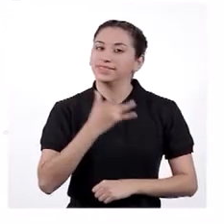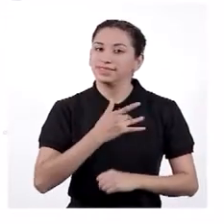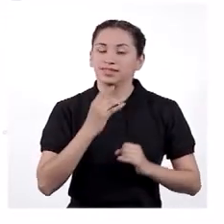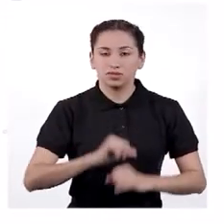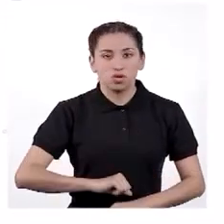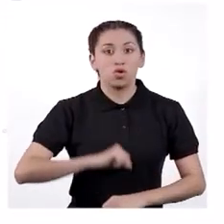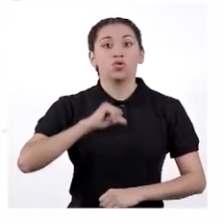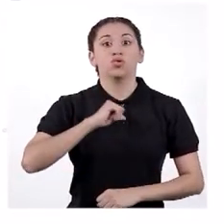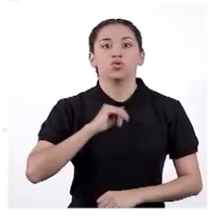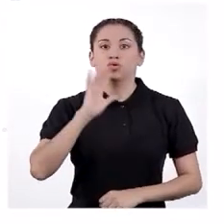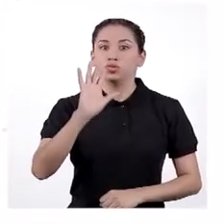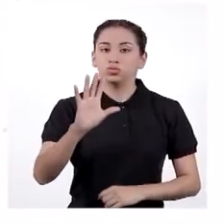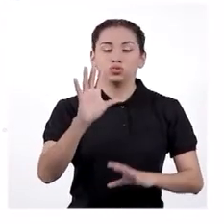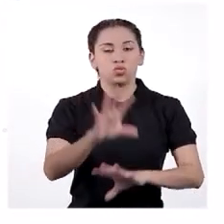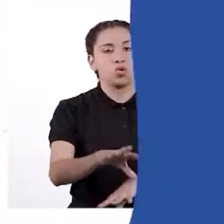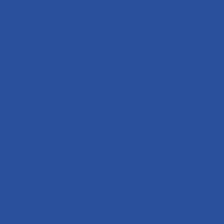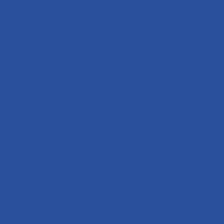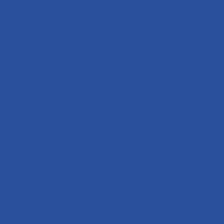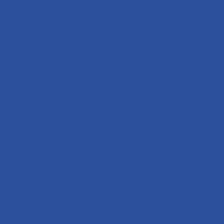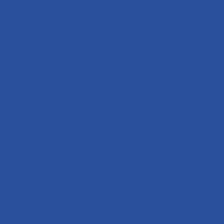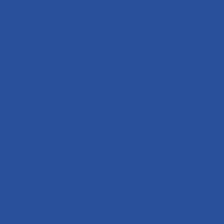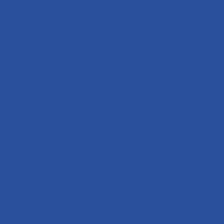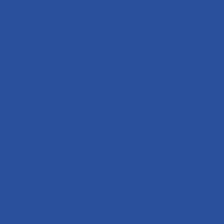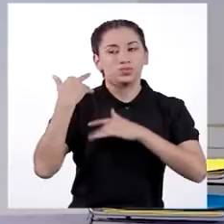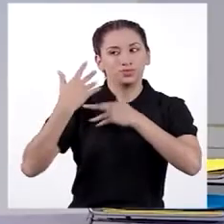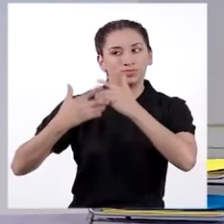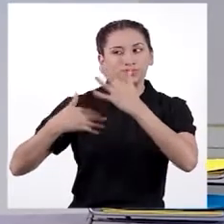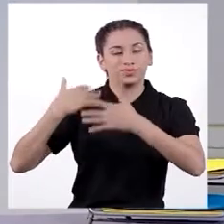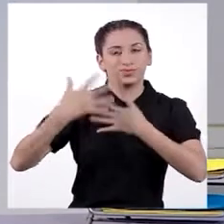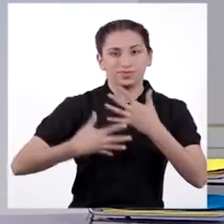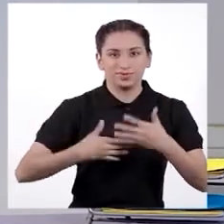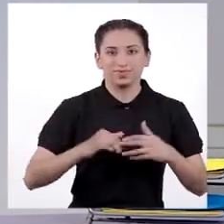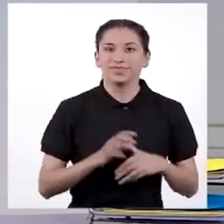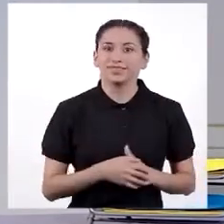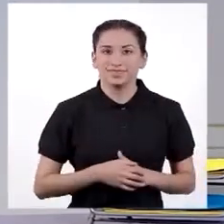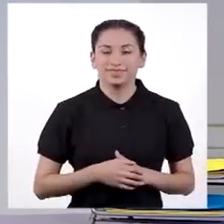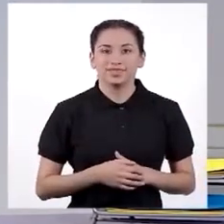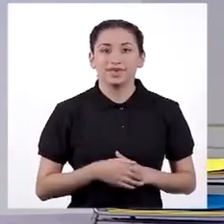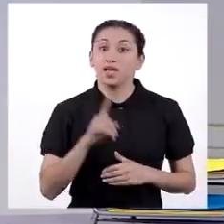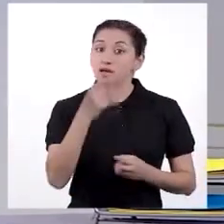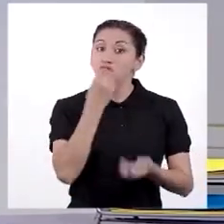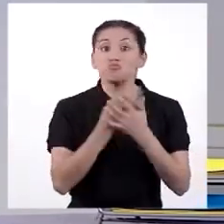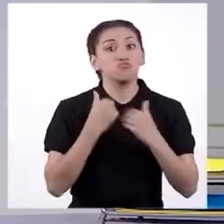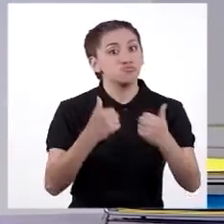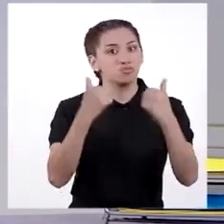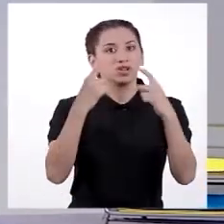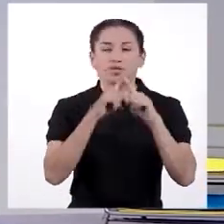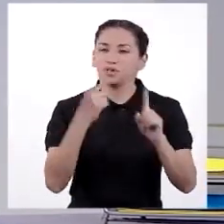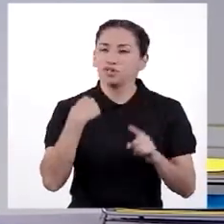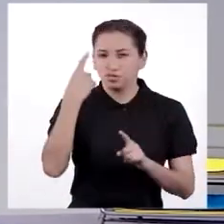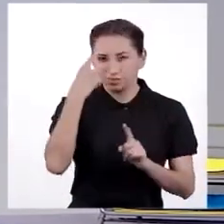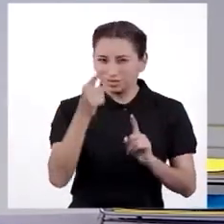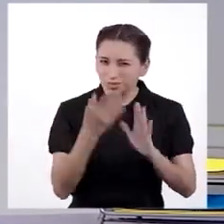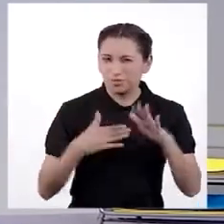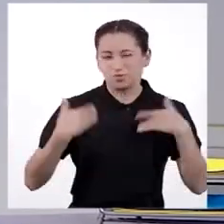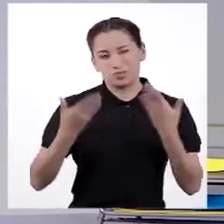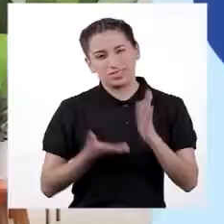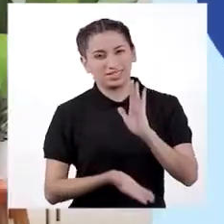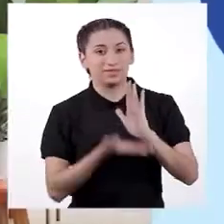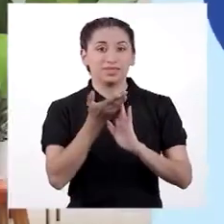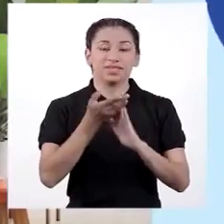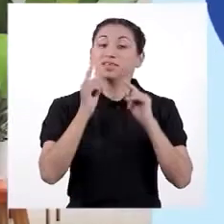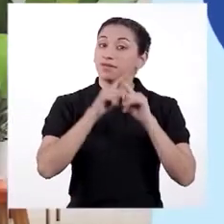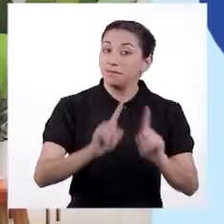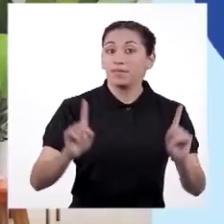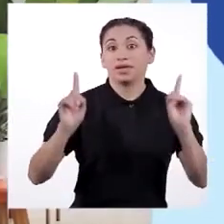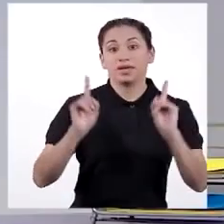siente orgulloso de su herencia o tradición. ¡Ese es muy bueno! Aunque creo que podría ser más alto ese porcentaje.